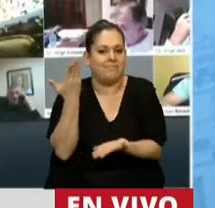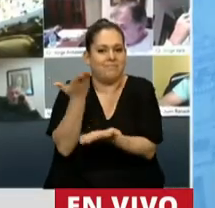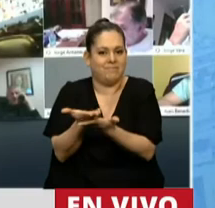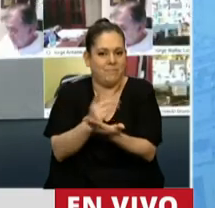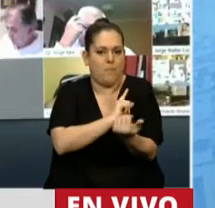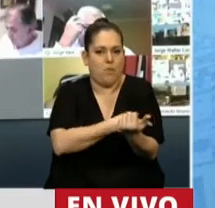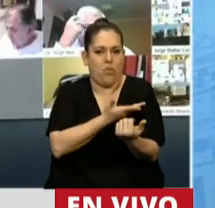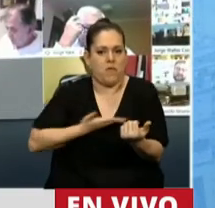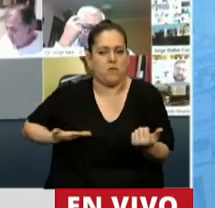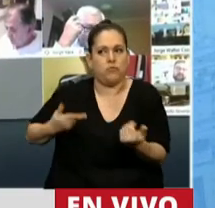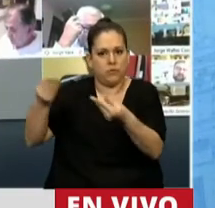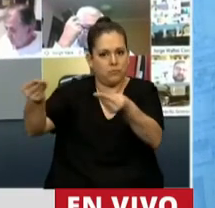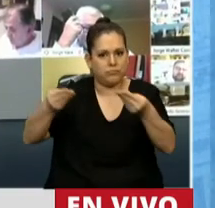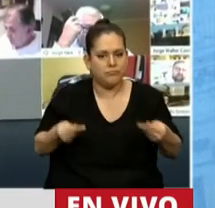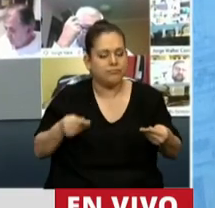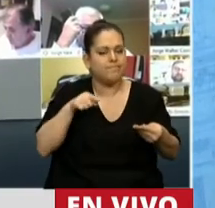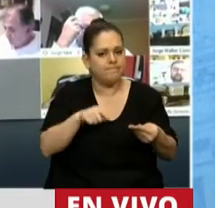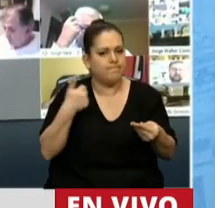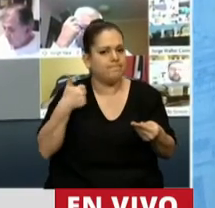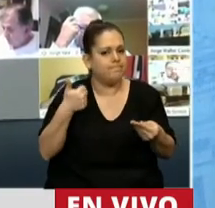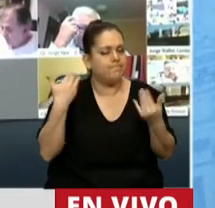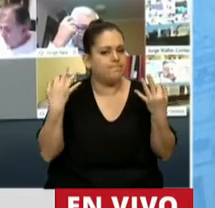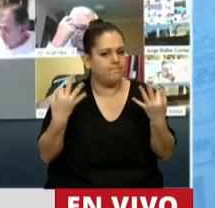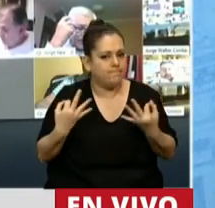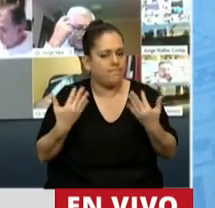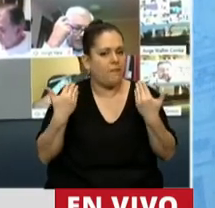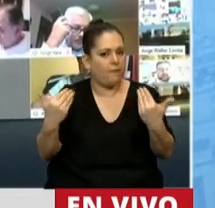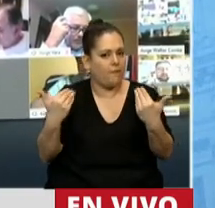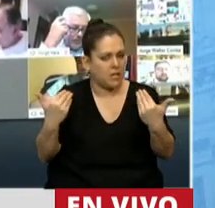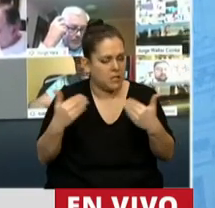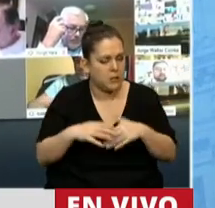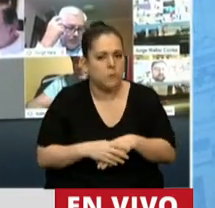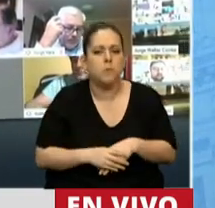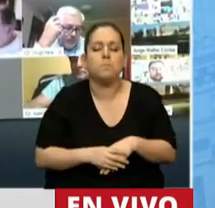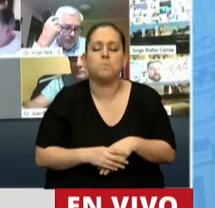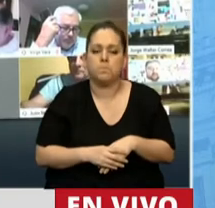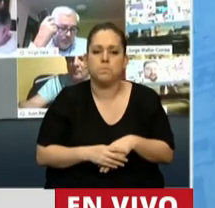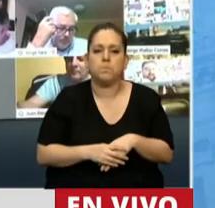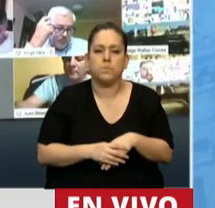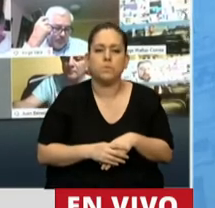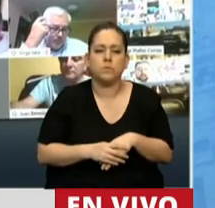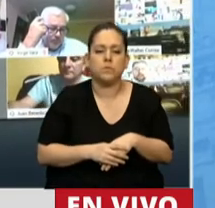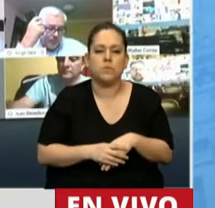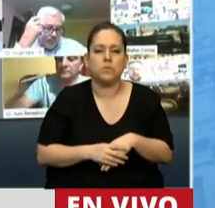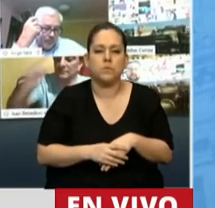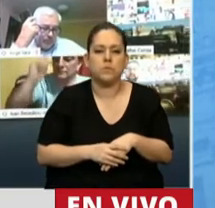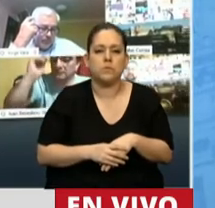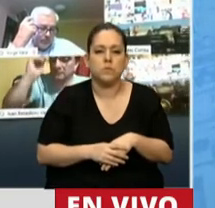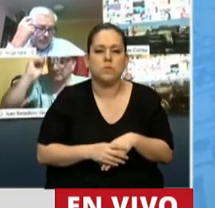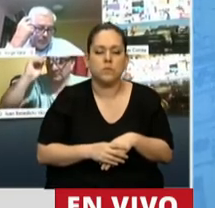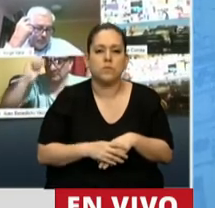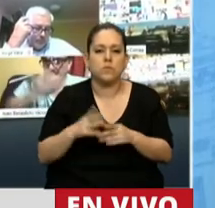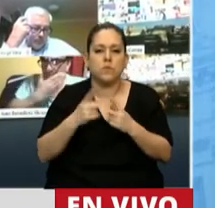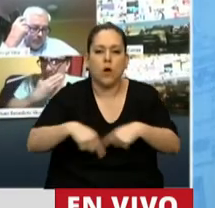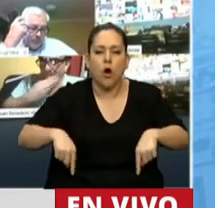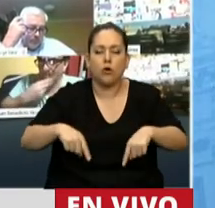el Poder Executivo envía aquí al ámbito de nuestra Cámara, entendiendo sobre todas